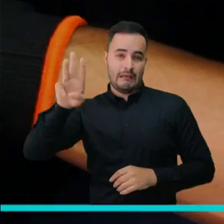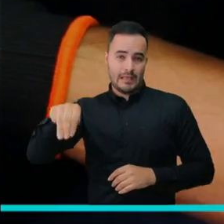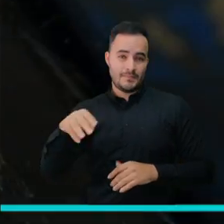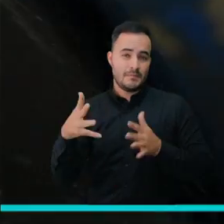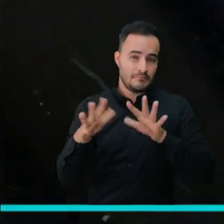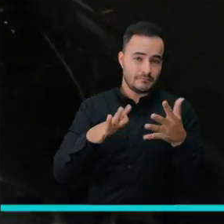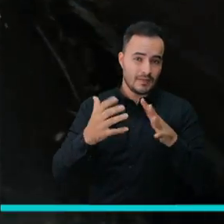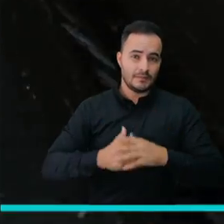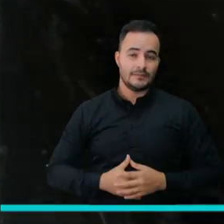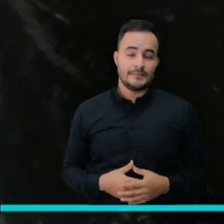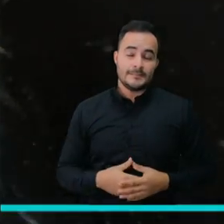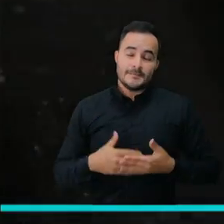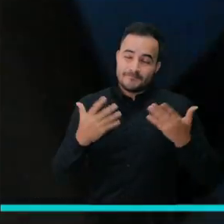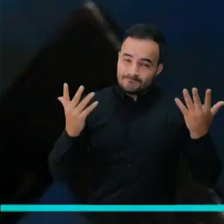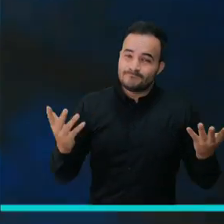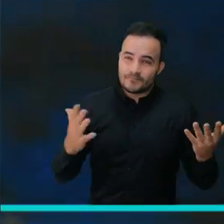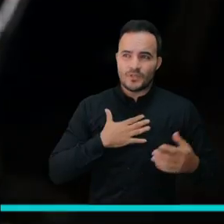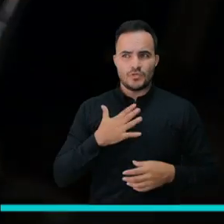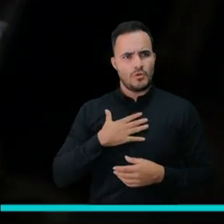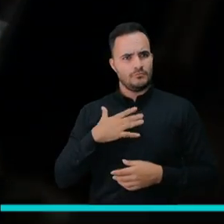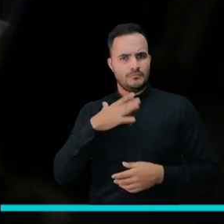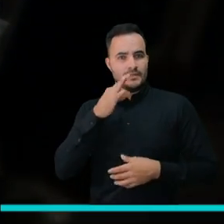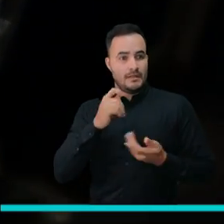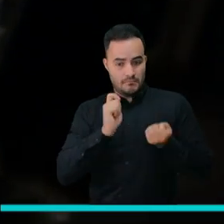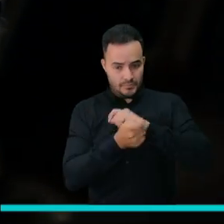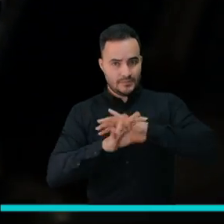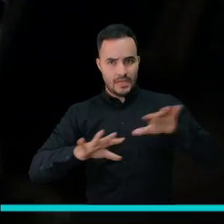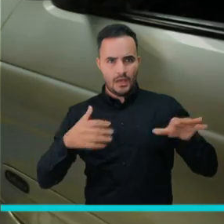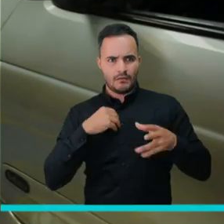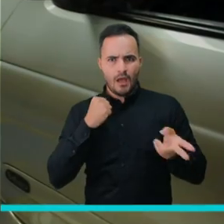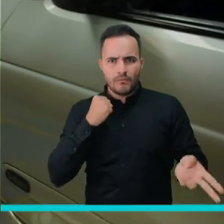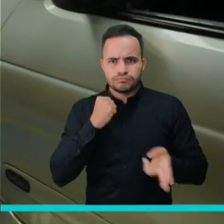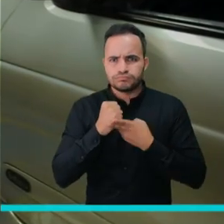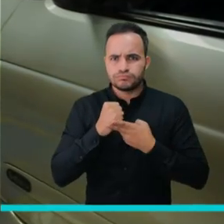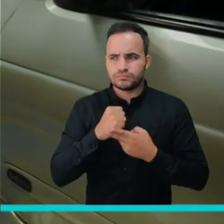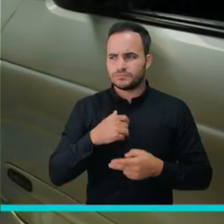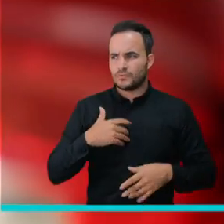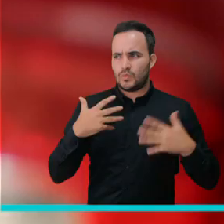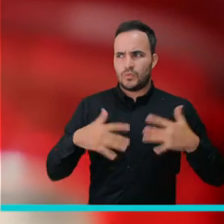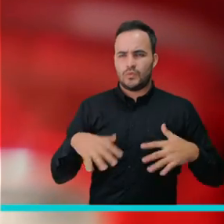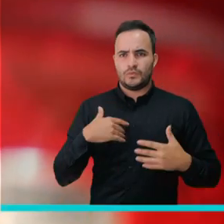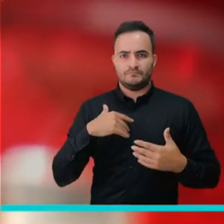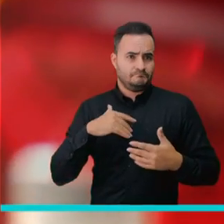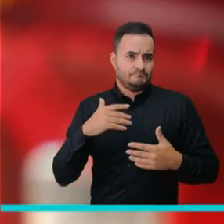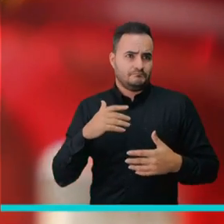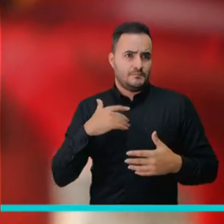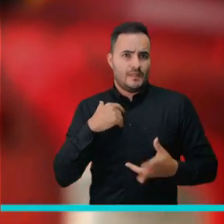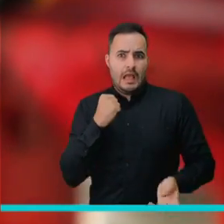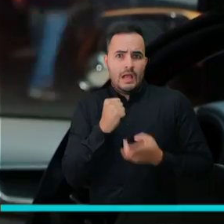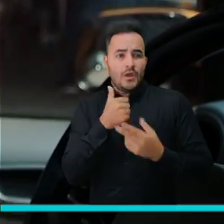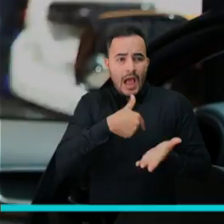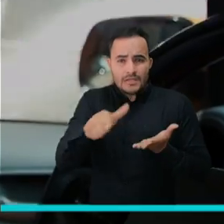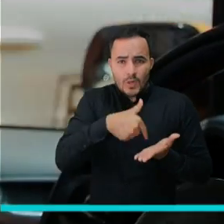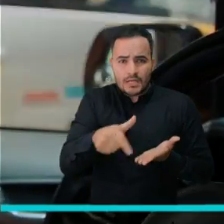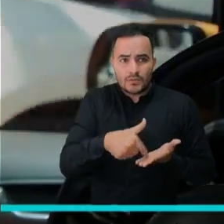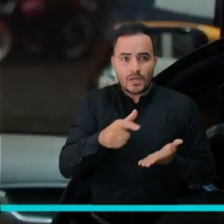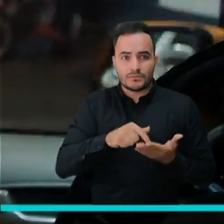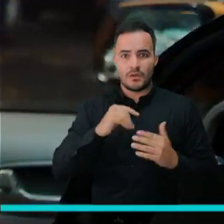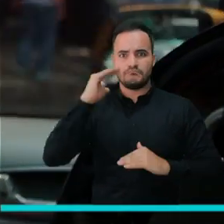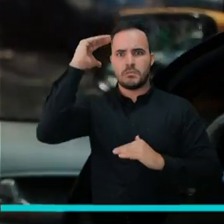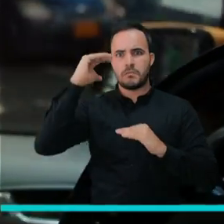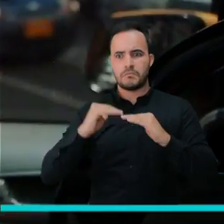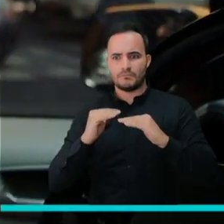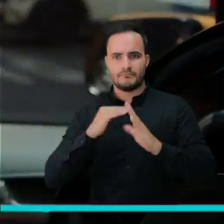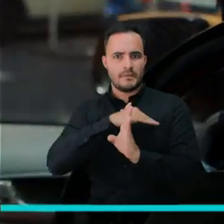Y he visto el cambio para mi economía, ha sido muy bueno. Me ahorré el 50% de lo que me